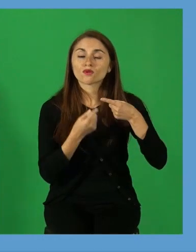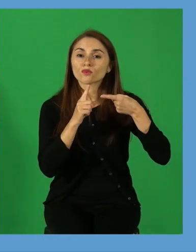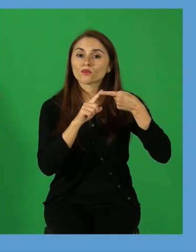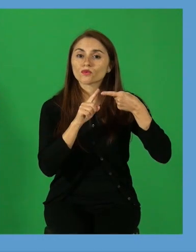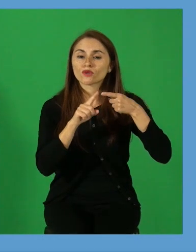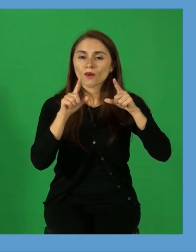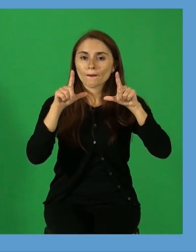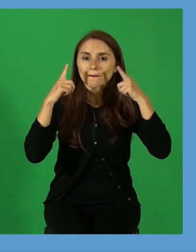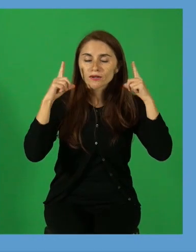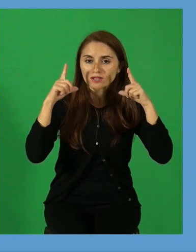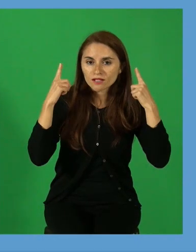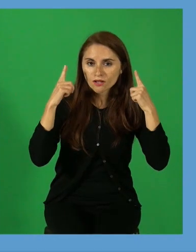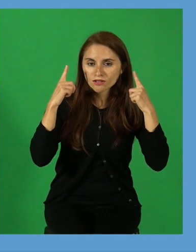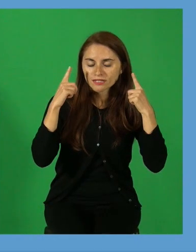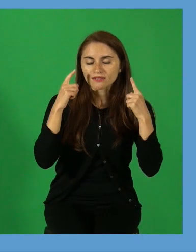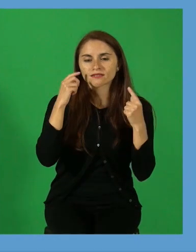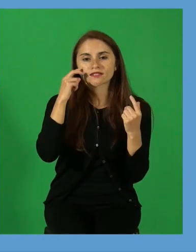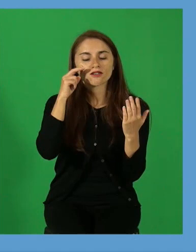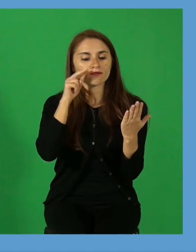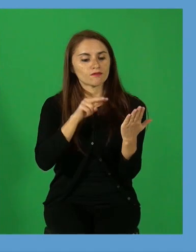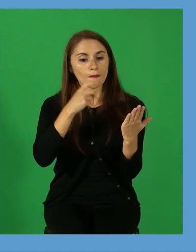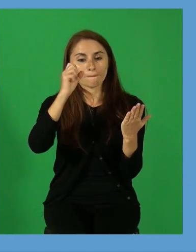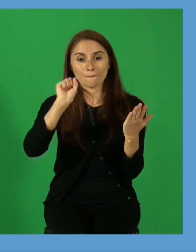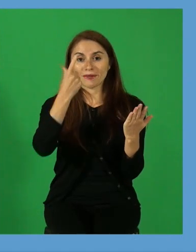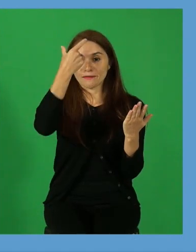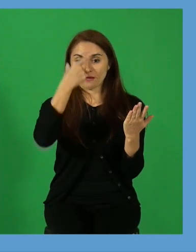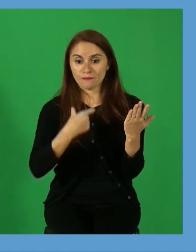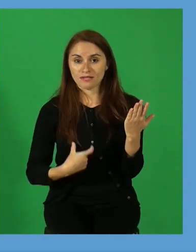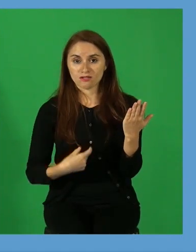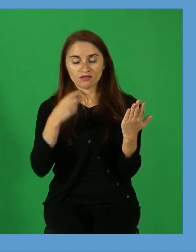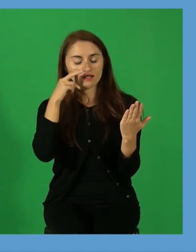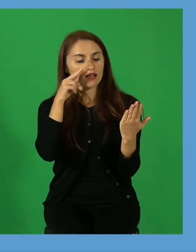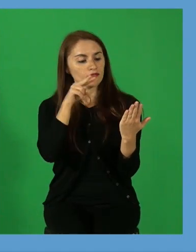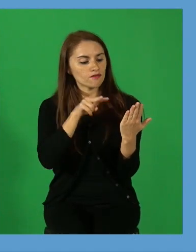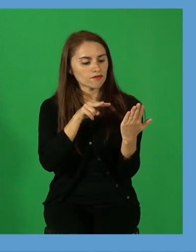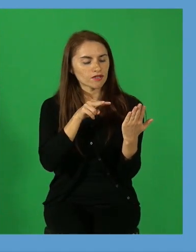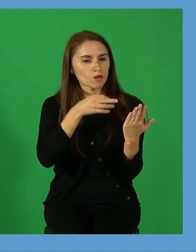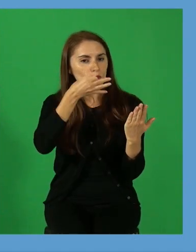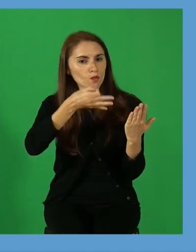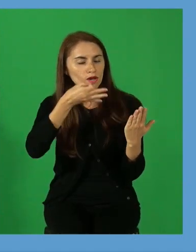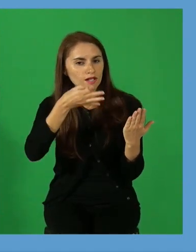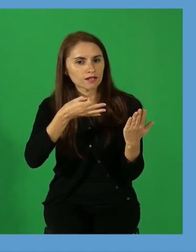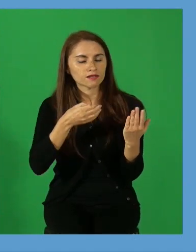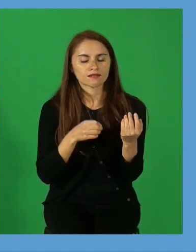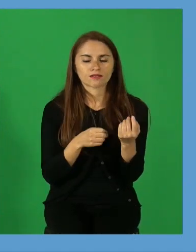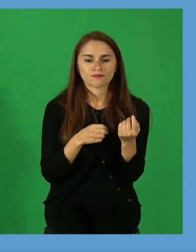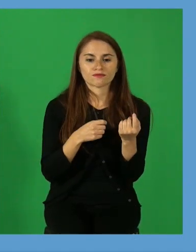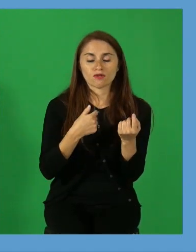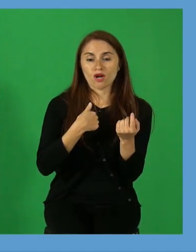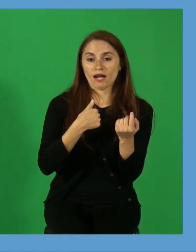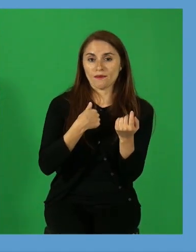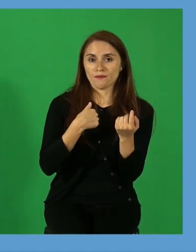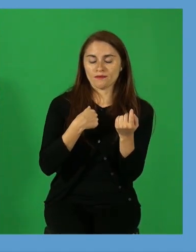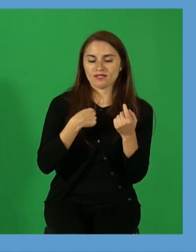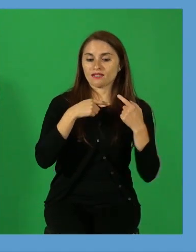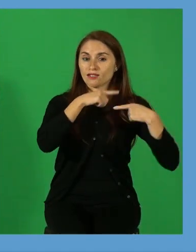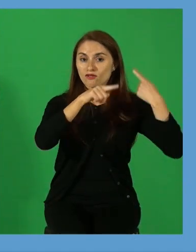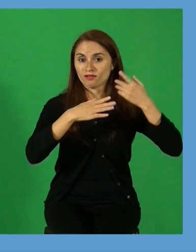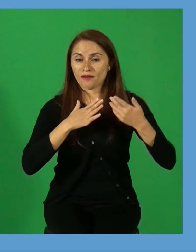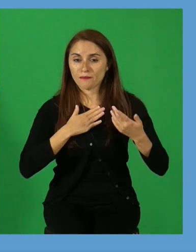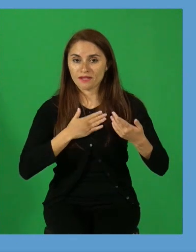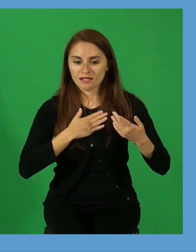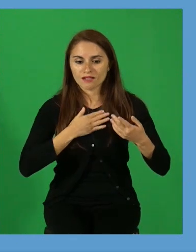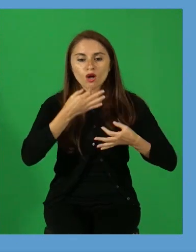narrador protagonista es el que cuenta en primera persona porque es el que está contando lo que a él le sucede. Dice acá,